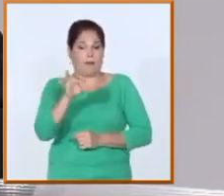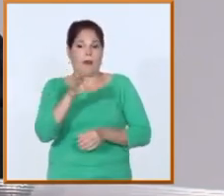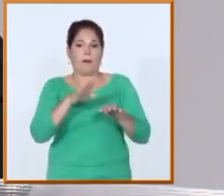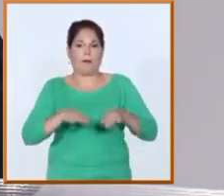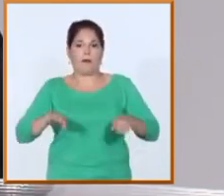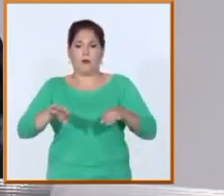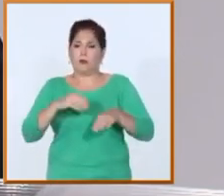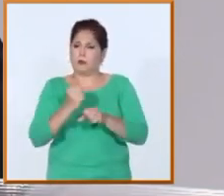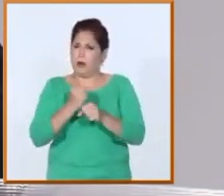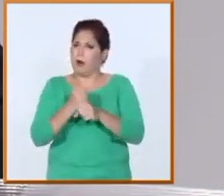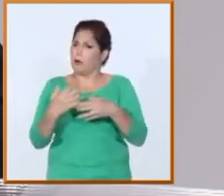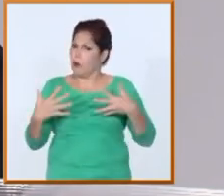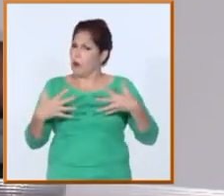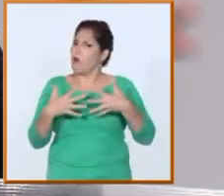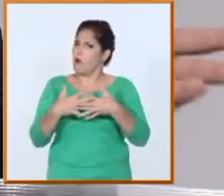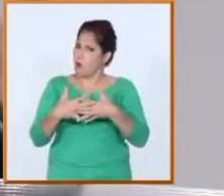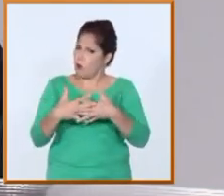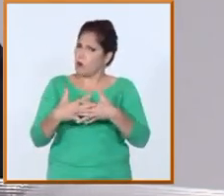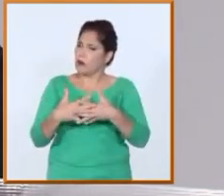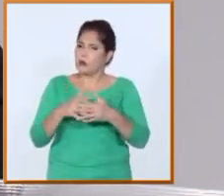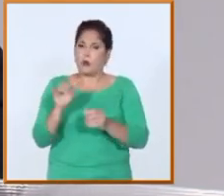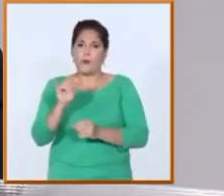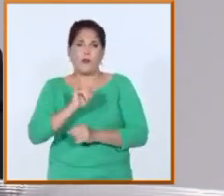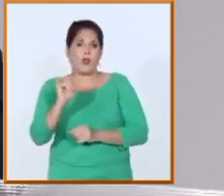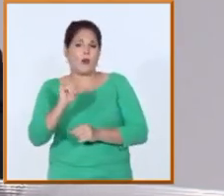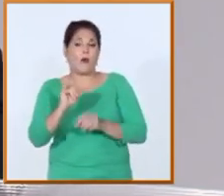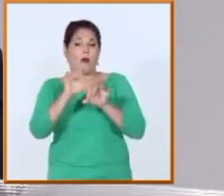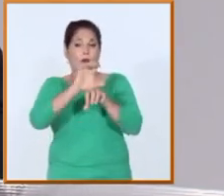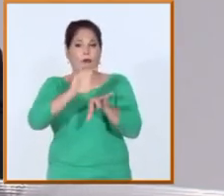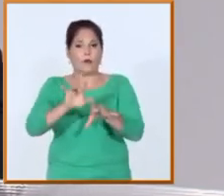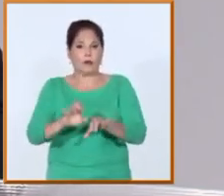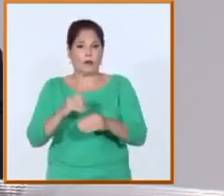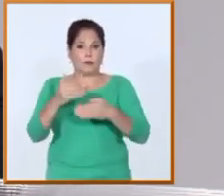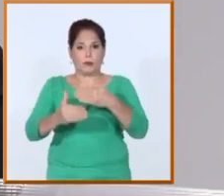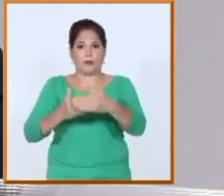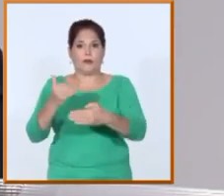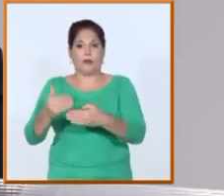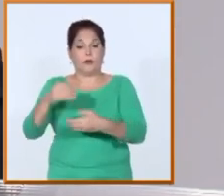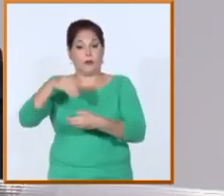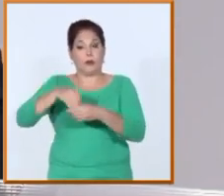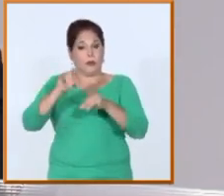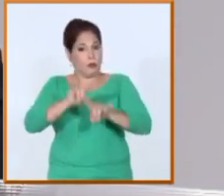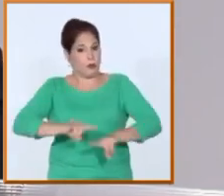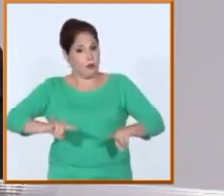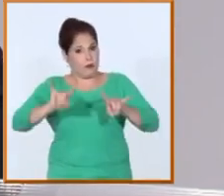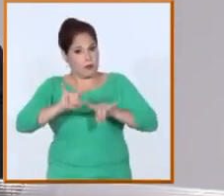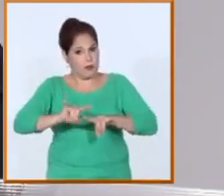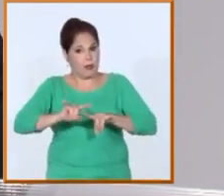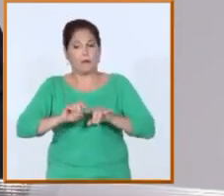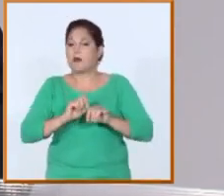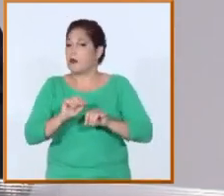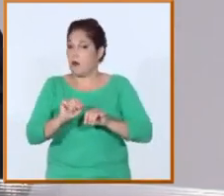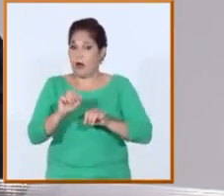muchísimo de conjunto en la campaña comunicacional, por supuesto, en la informatización de los procesos, en la cual la CUJAE también ha sido referencia.